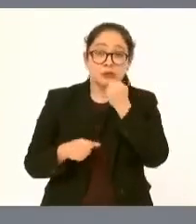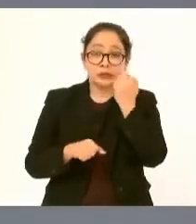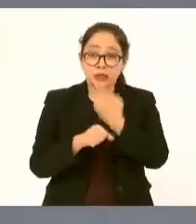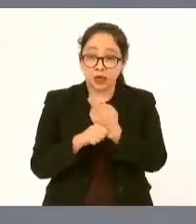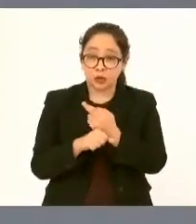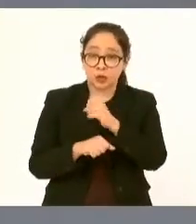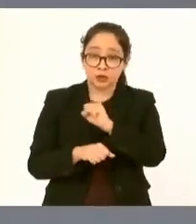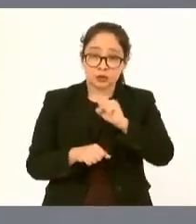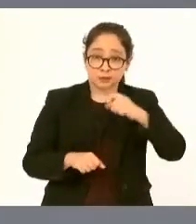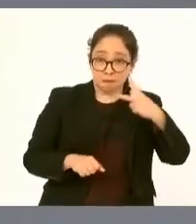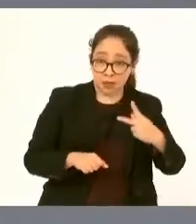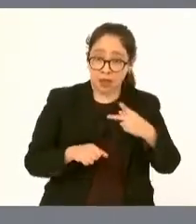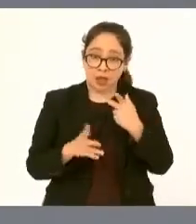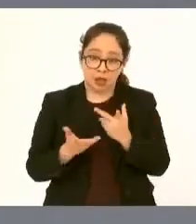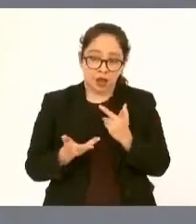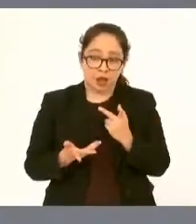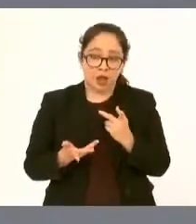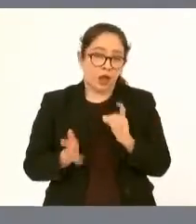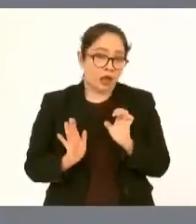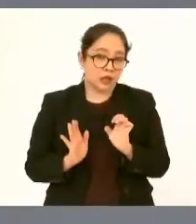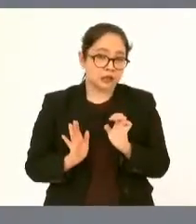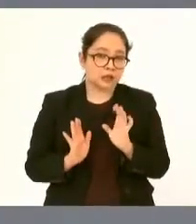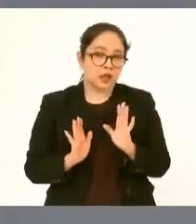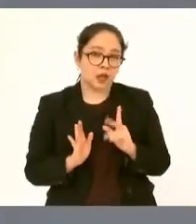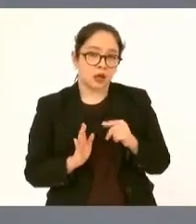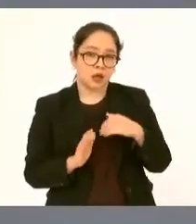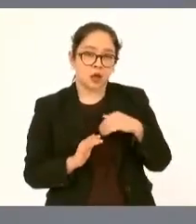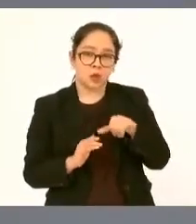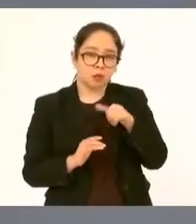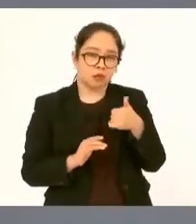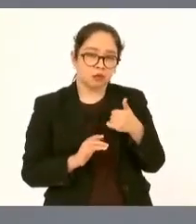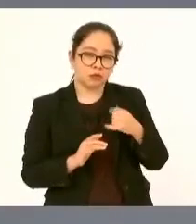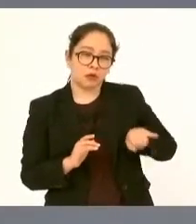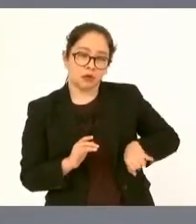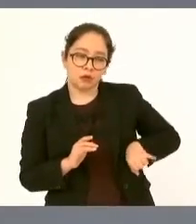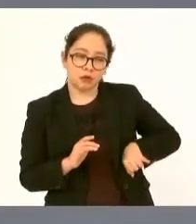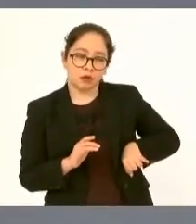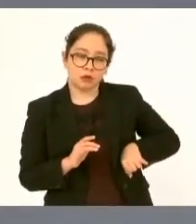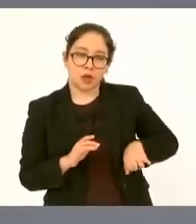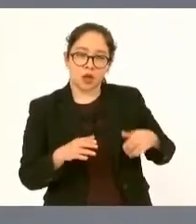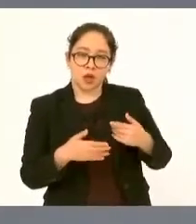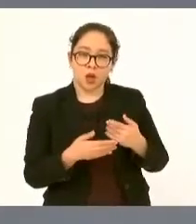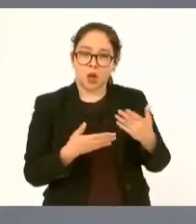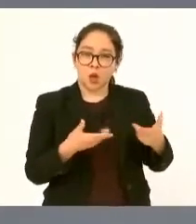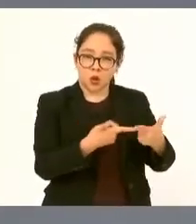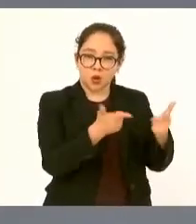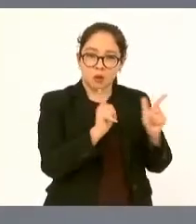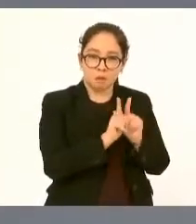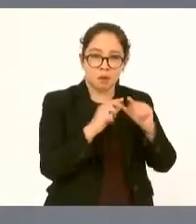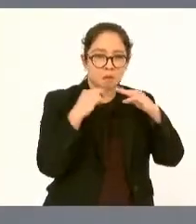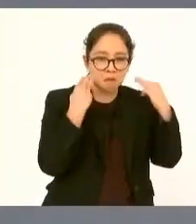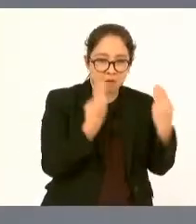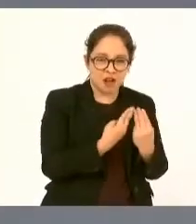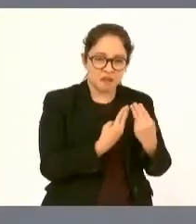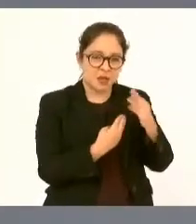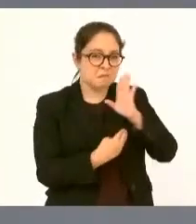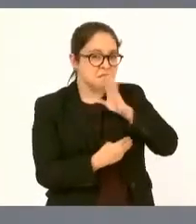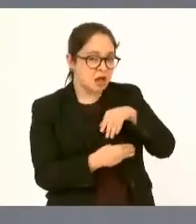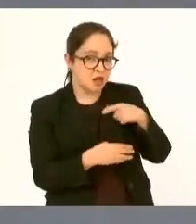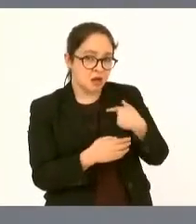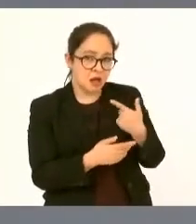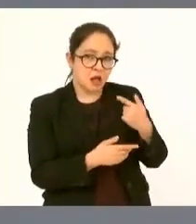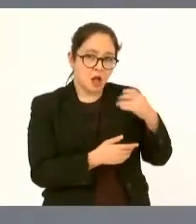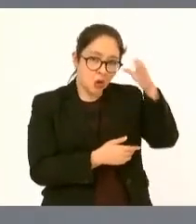estaba al servicio de una de las bandas de la delincuencia